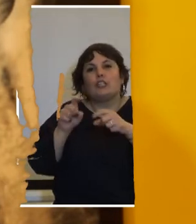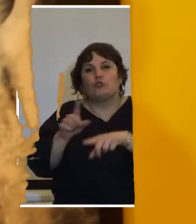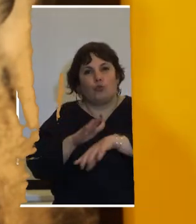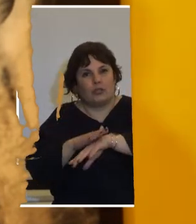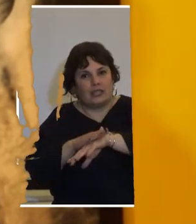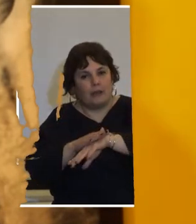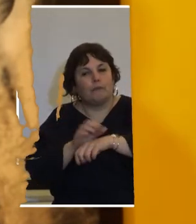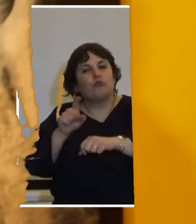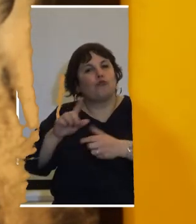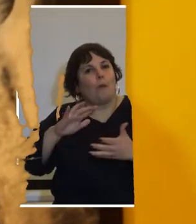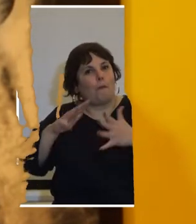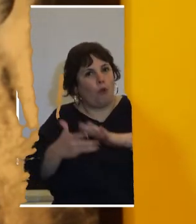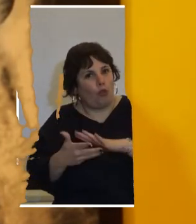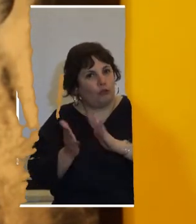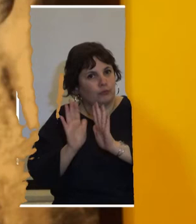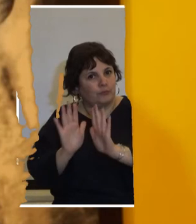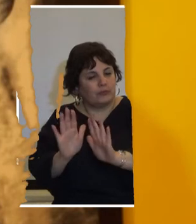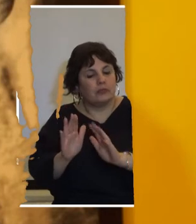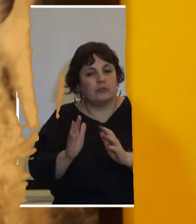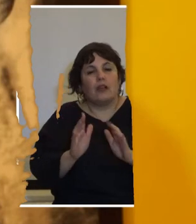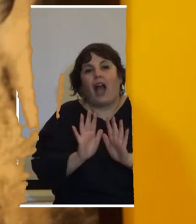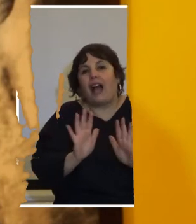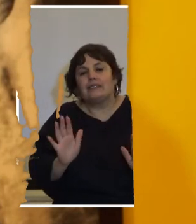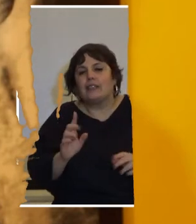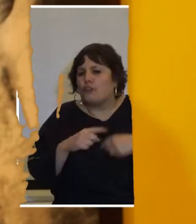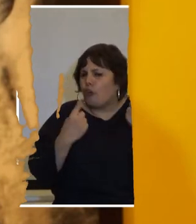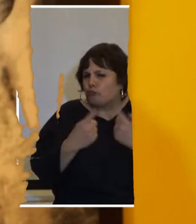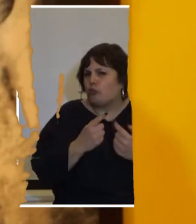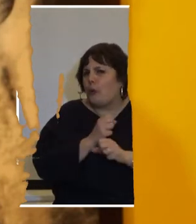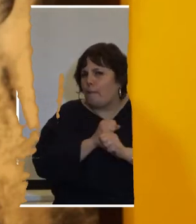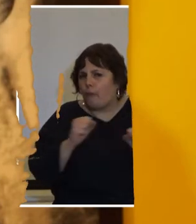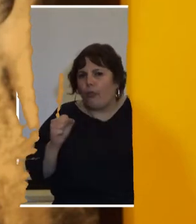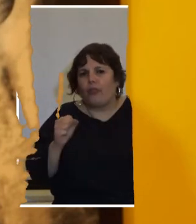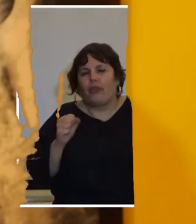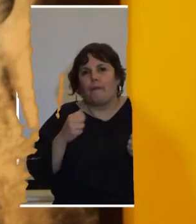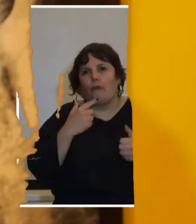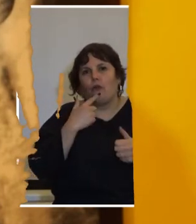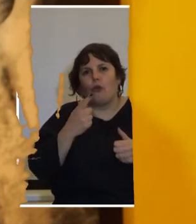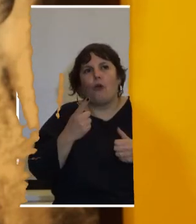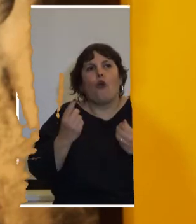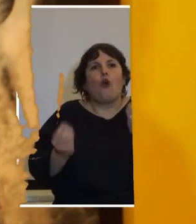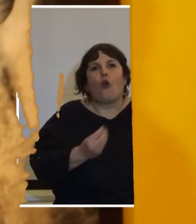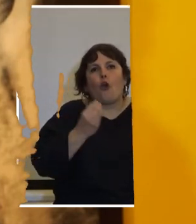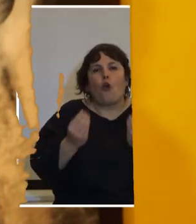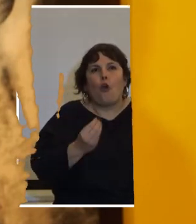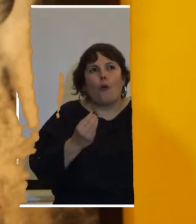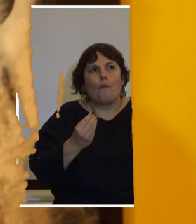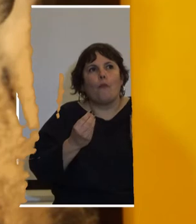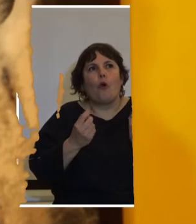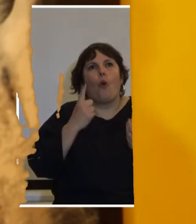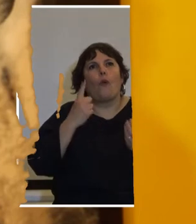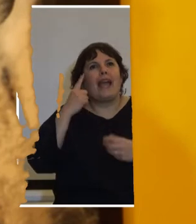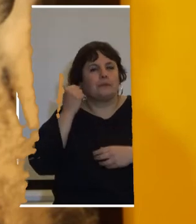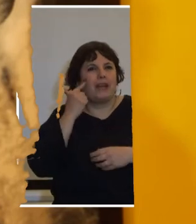y sus modos así que nosotros podemos servir como una